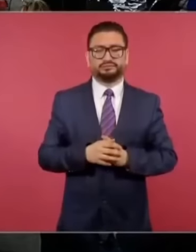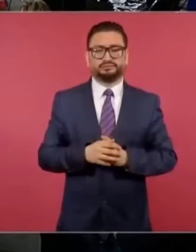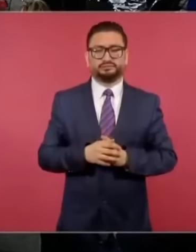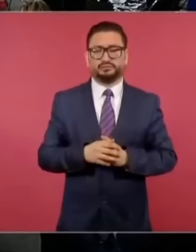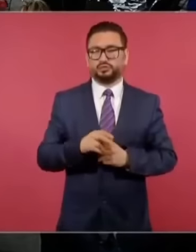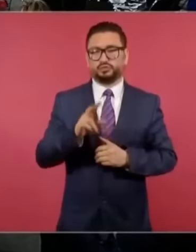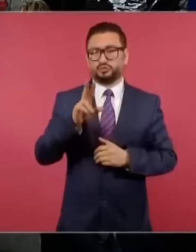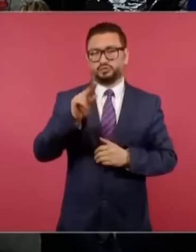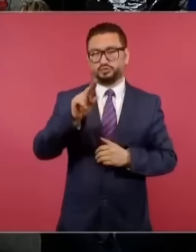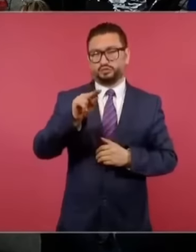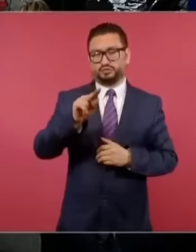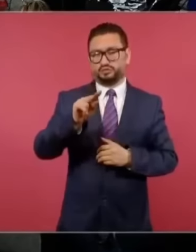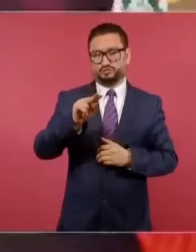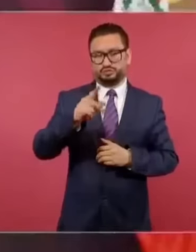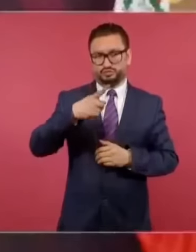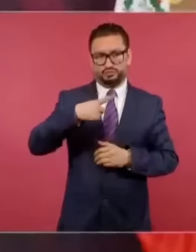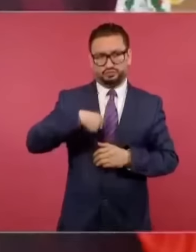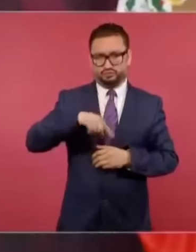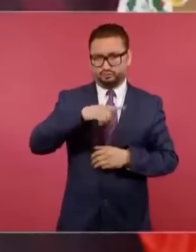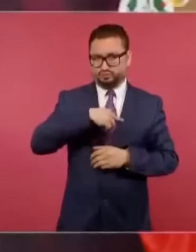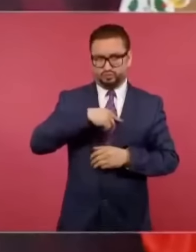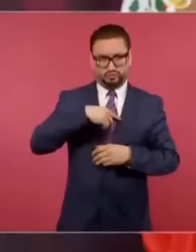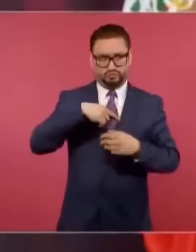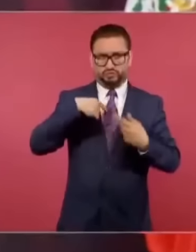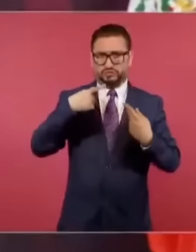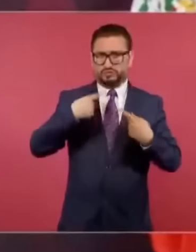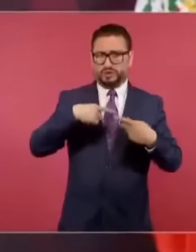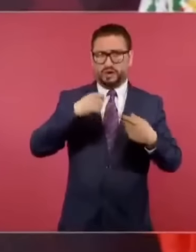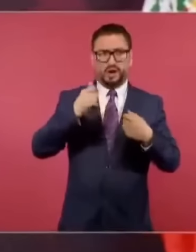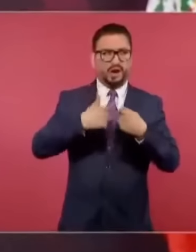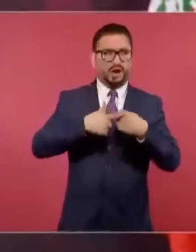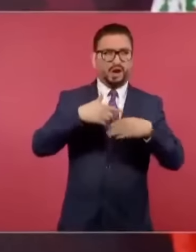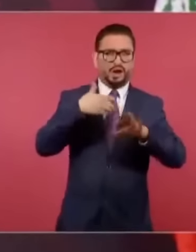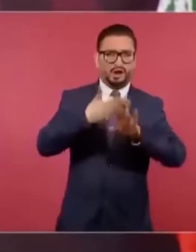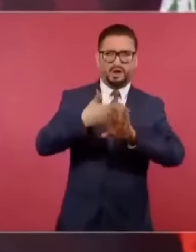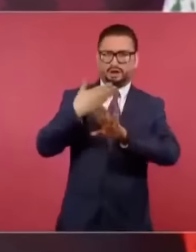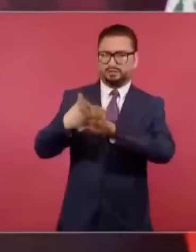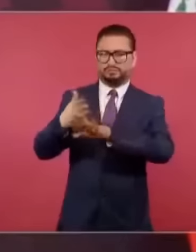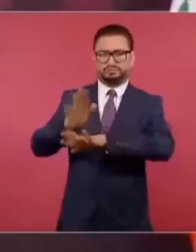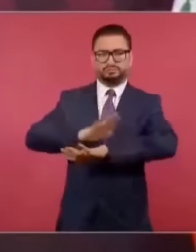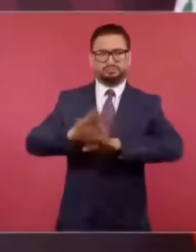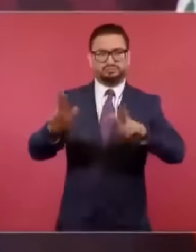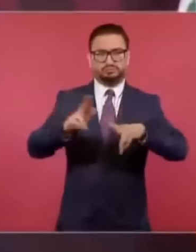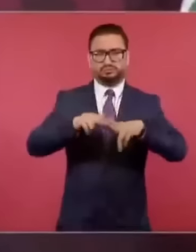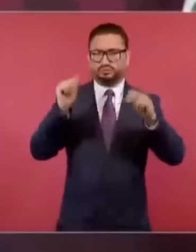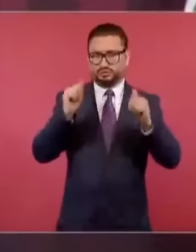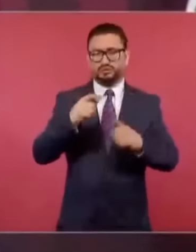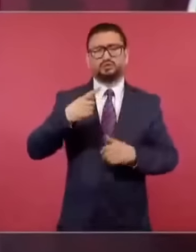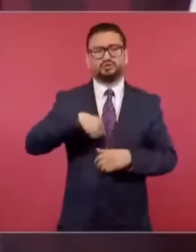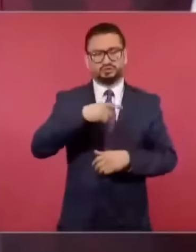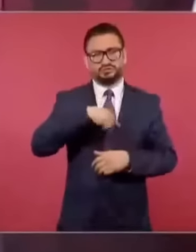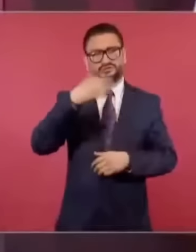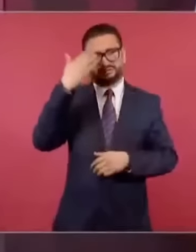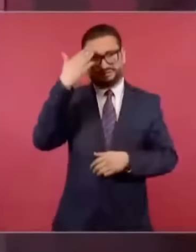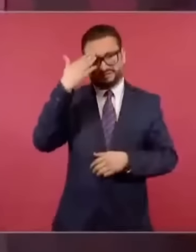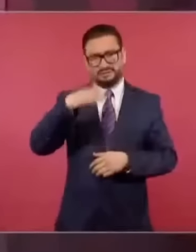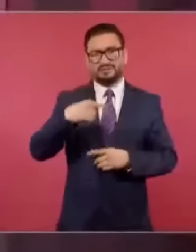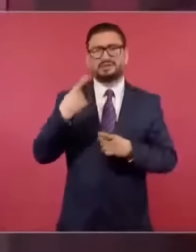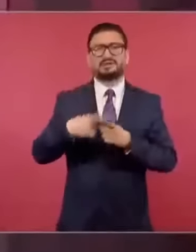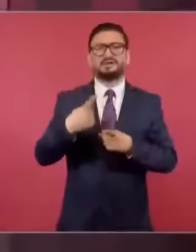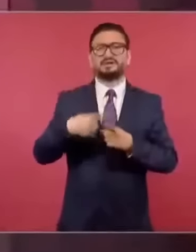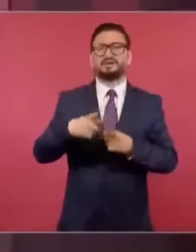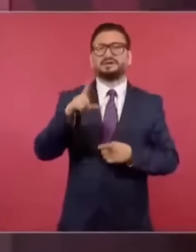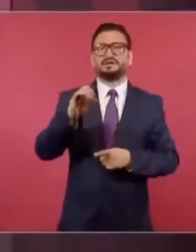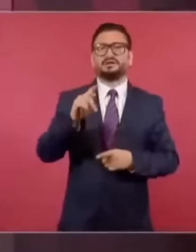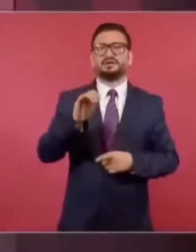nosotros no perseguimos a nadie y ya sabemos quién es Loret de Mola,